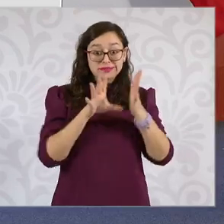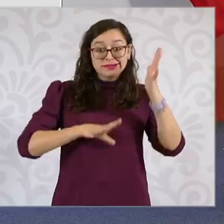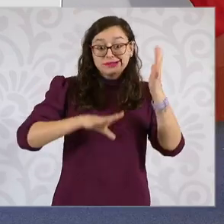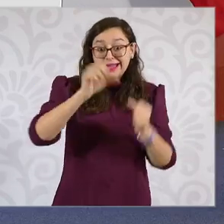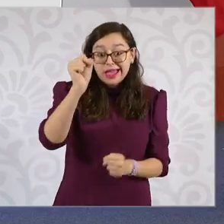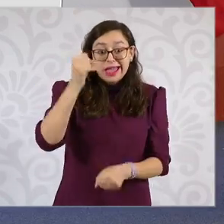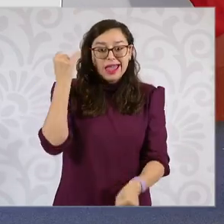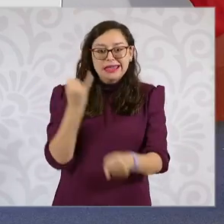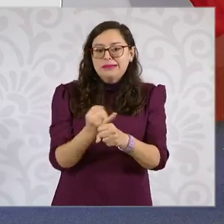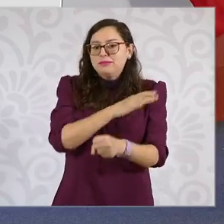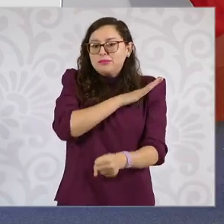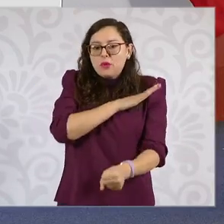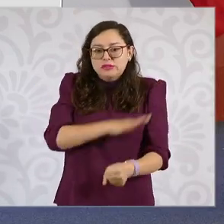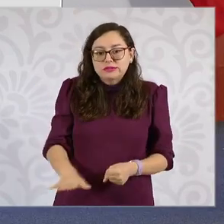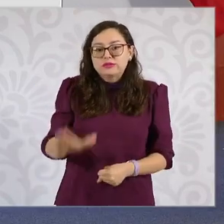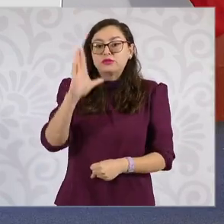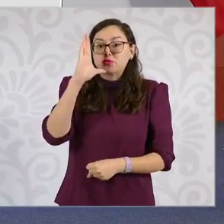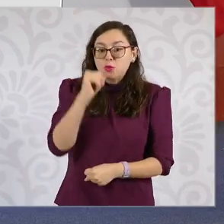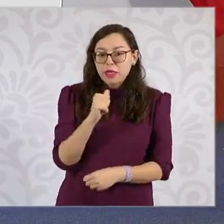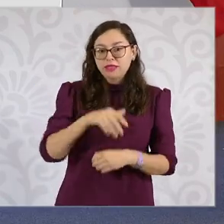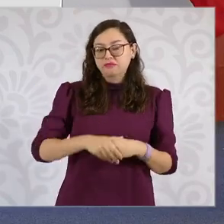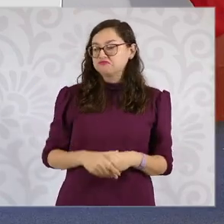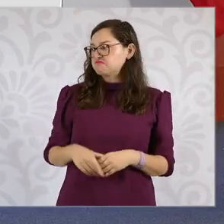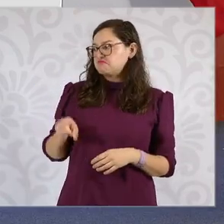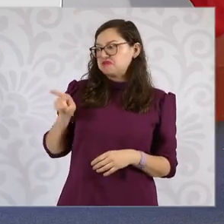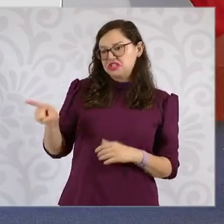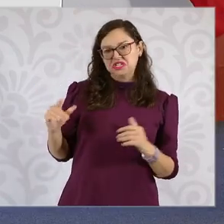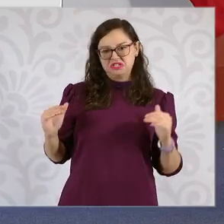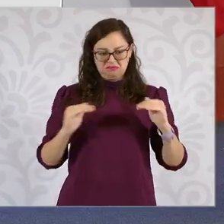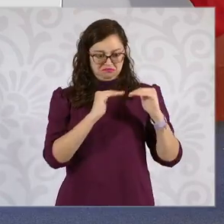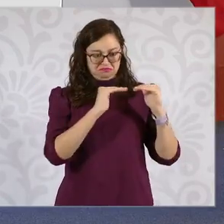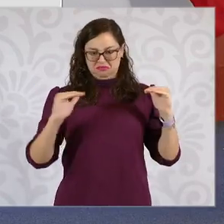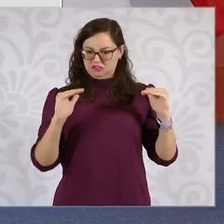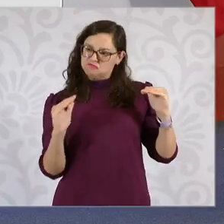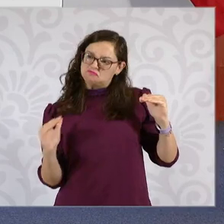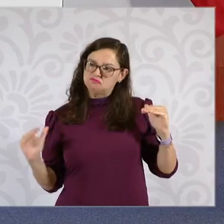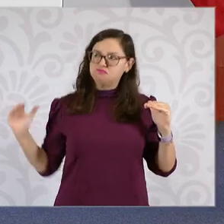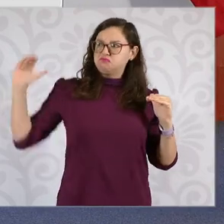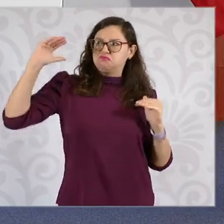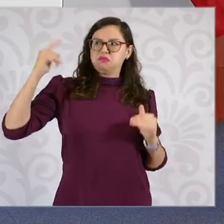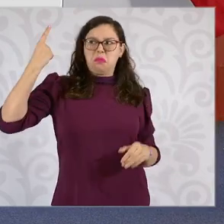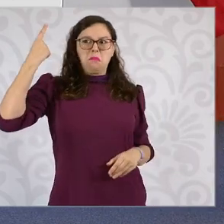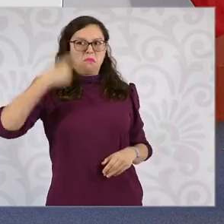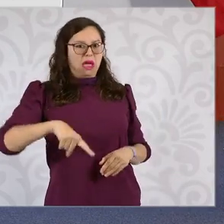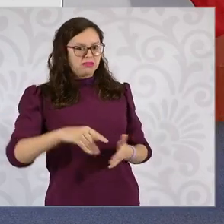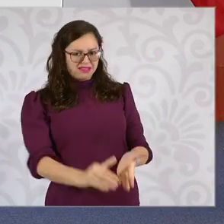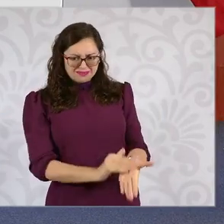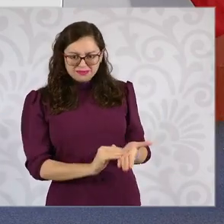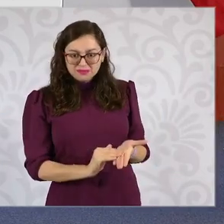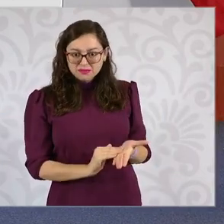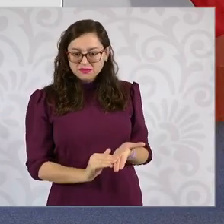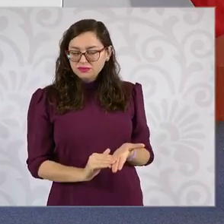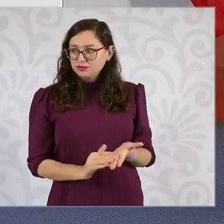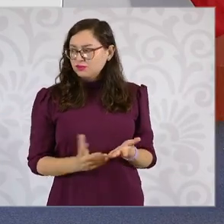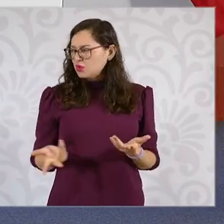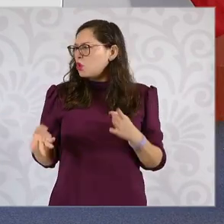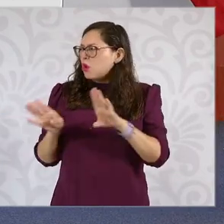se elimine. ¿Qué quiere decir eliminar? Si está publicado que se rompa,